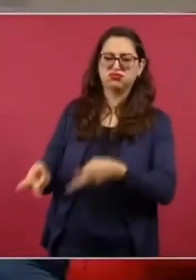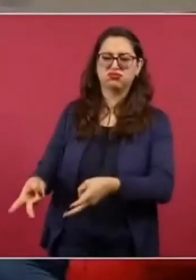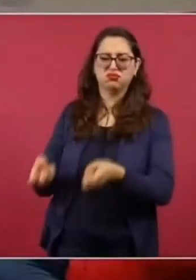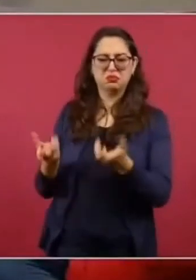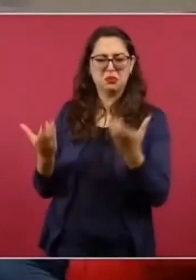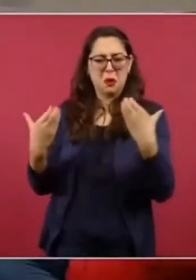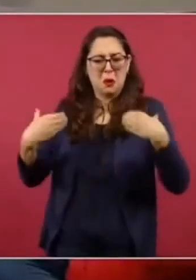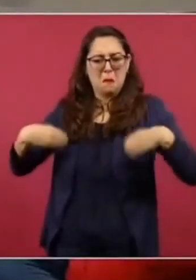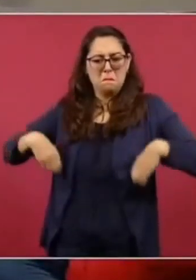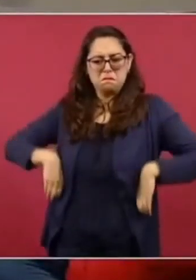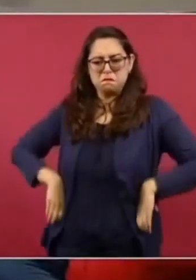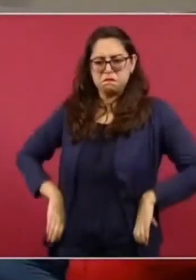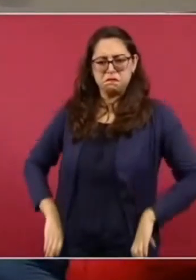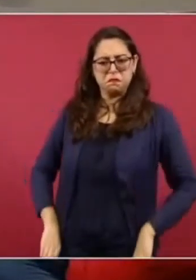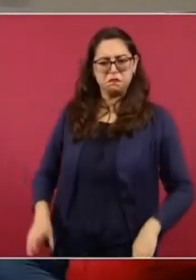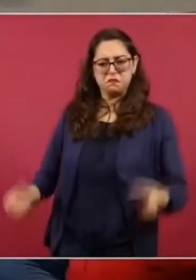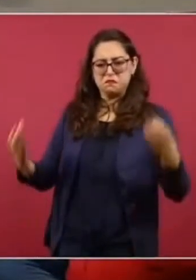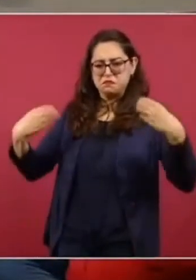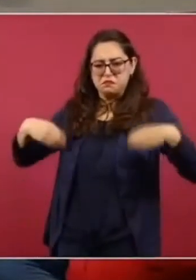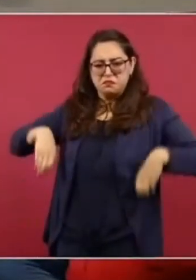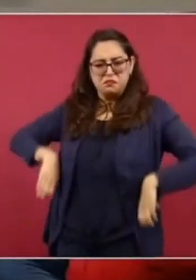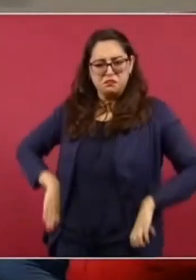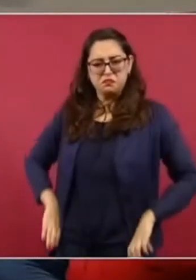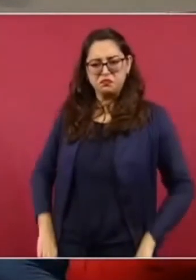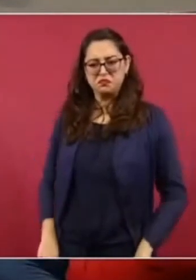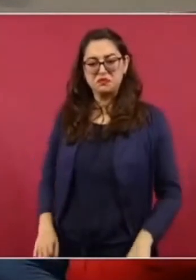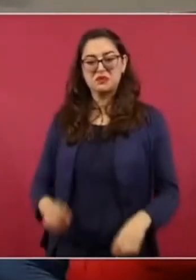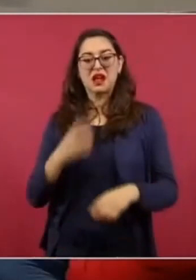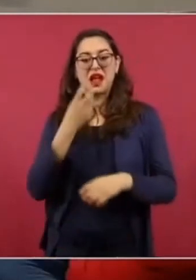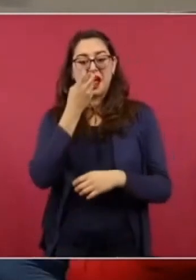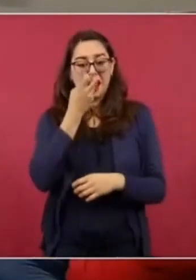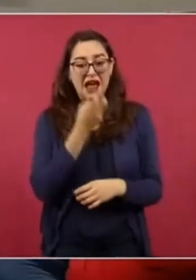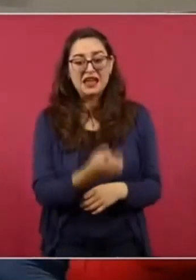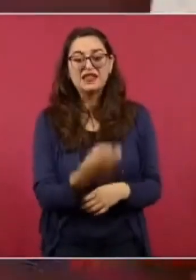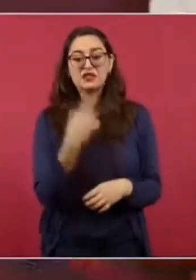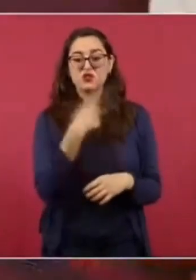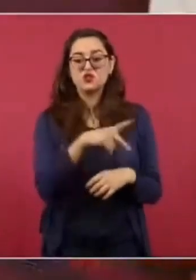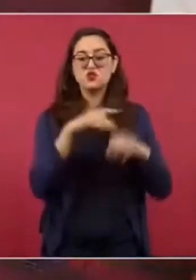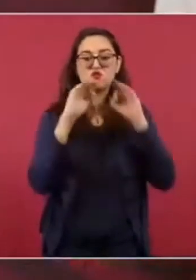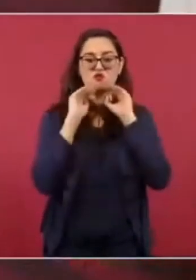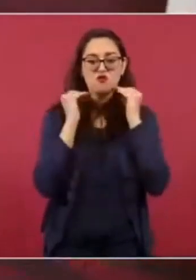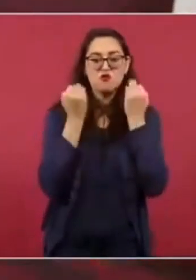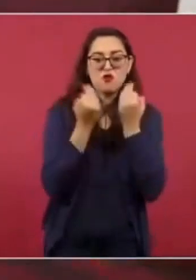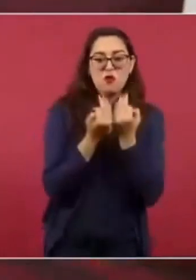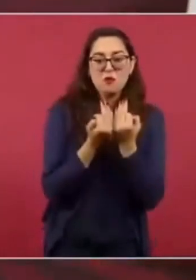y ese era el modelo que querían imponer en México.